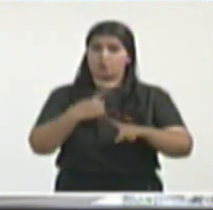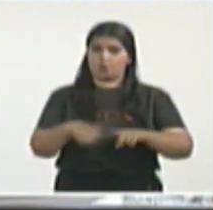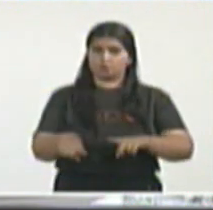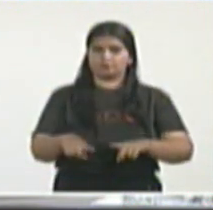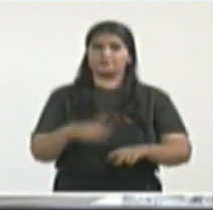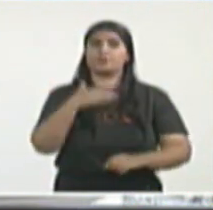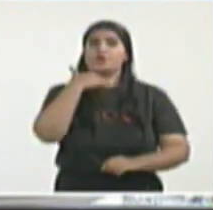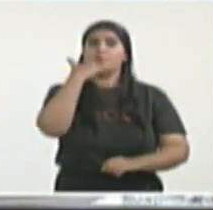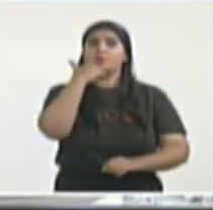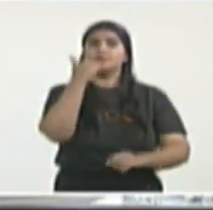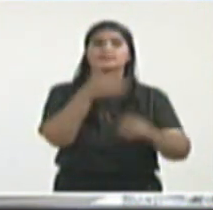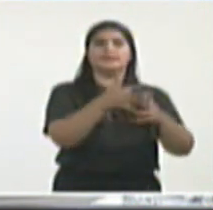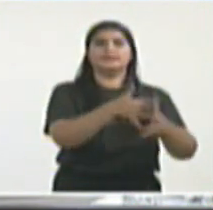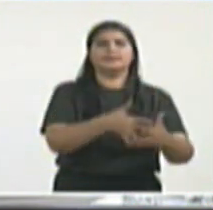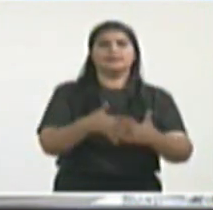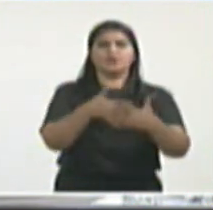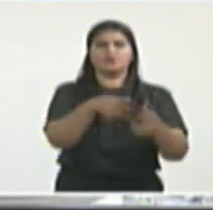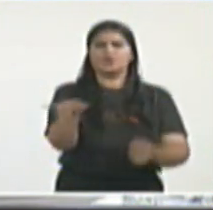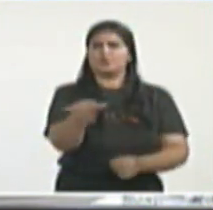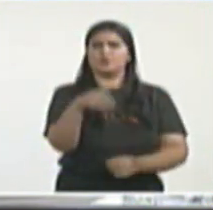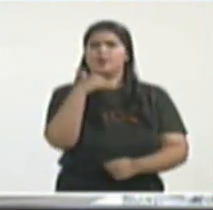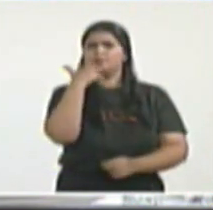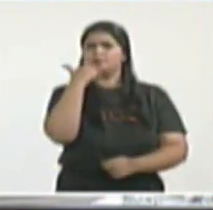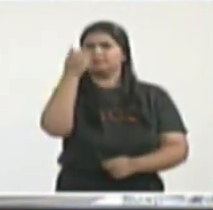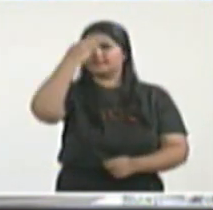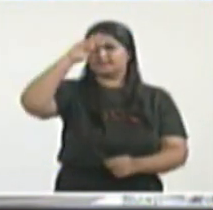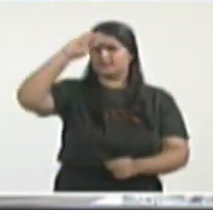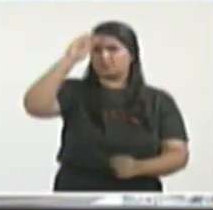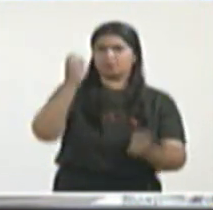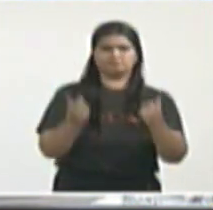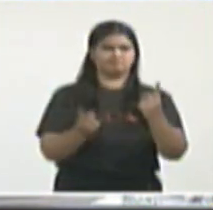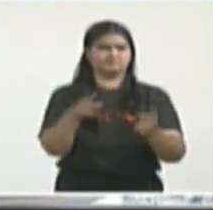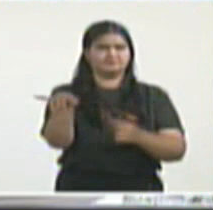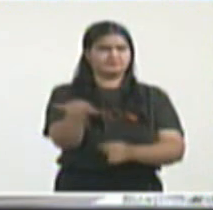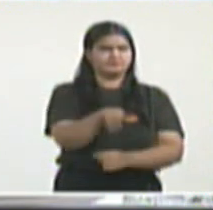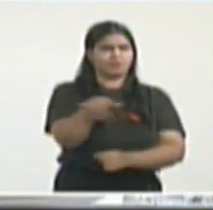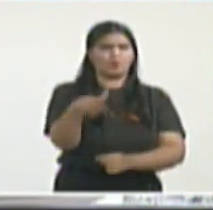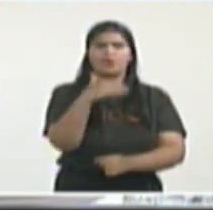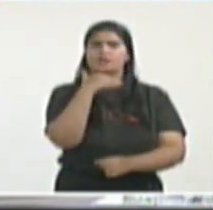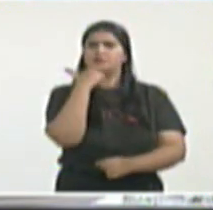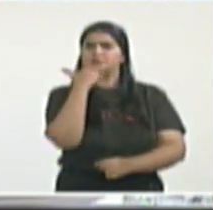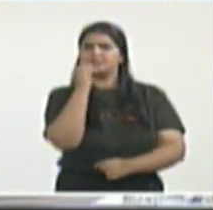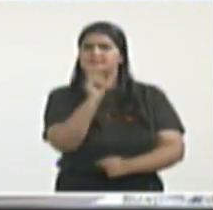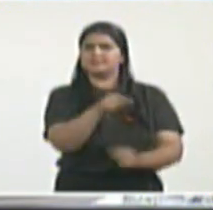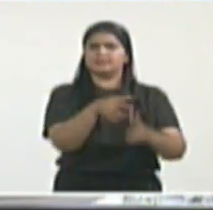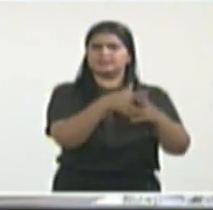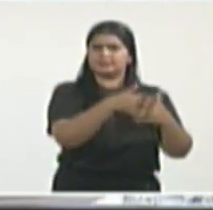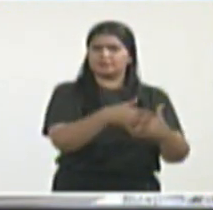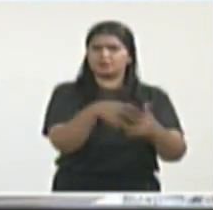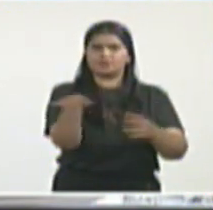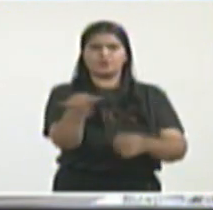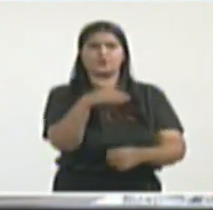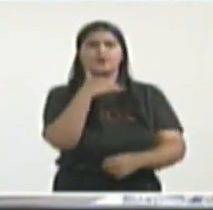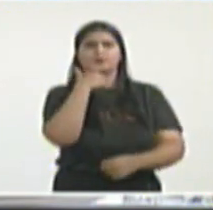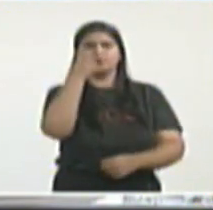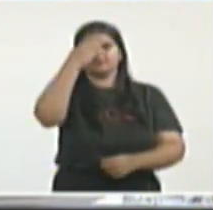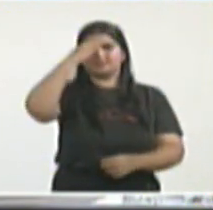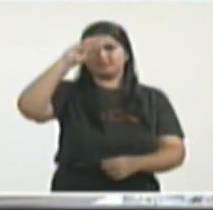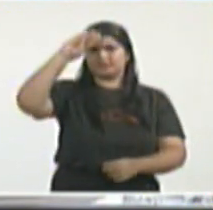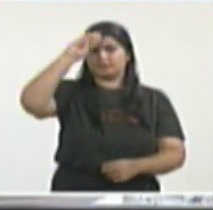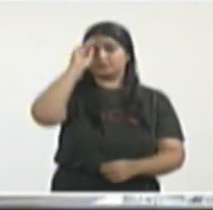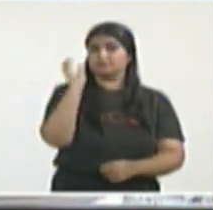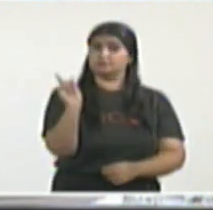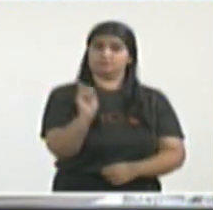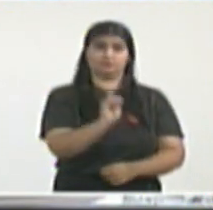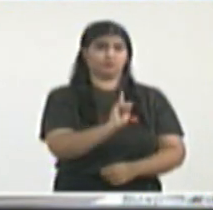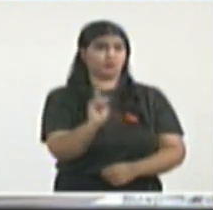afrodescendientes, minorías, a periodistas, cientos de ellos lesionados en protestas en